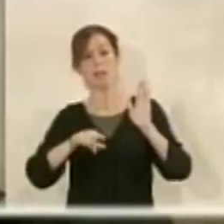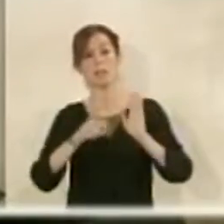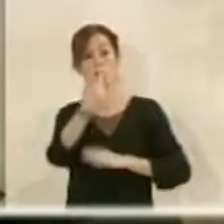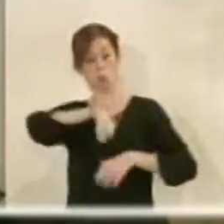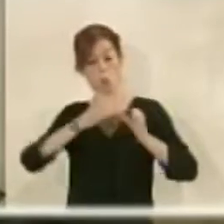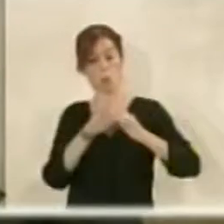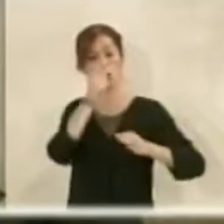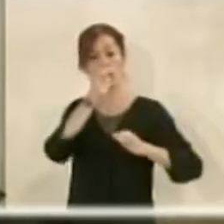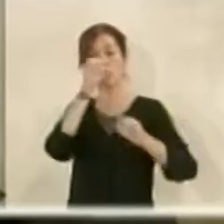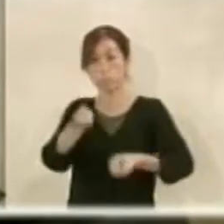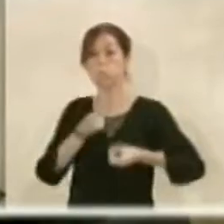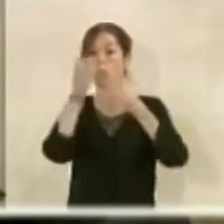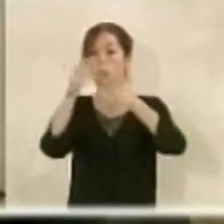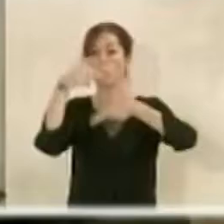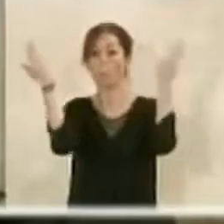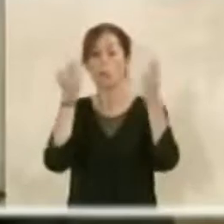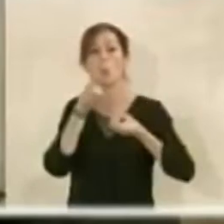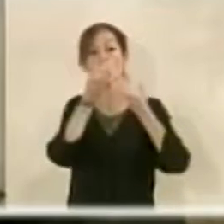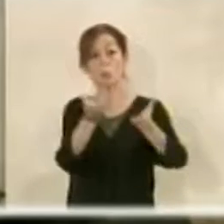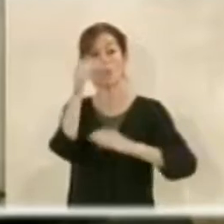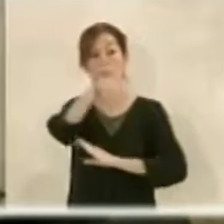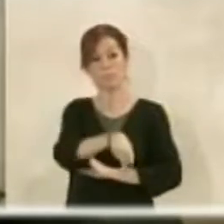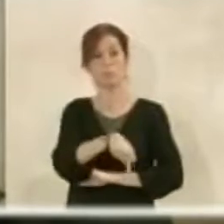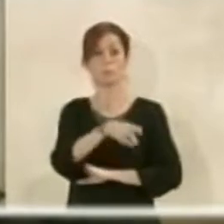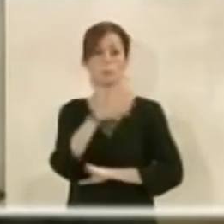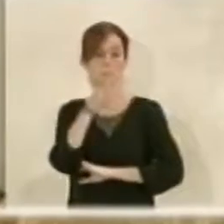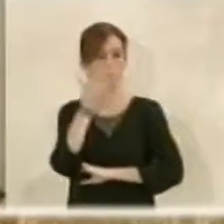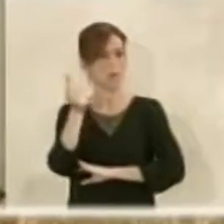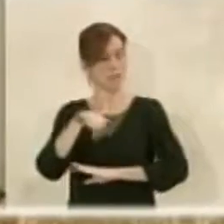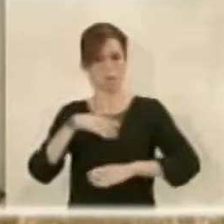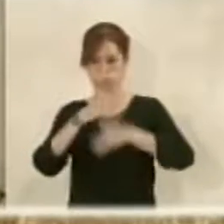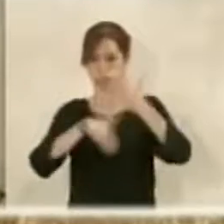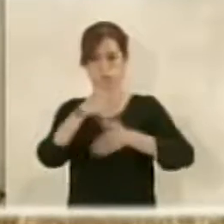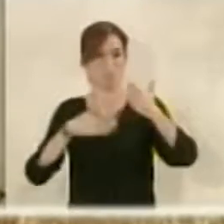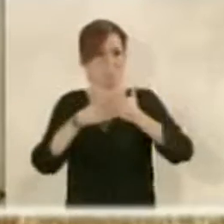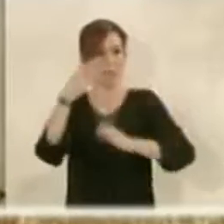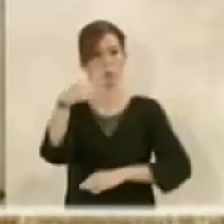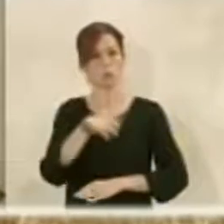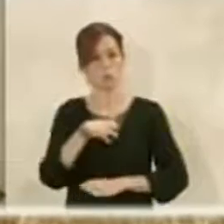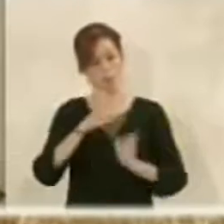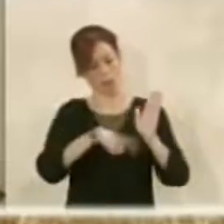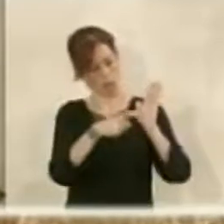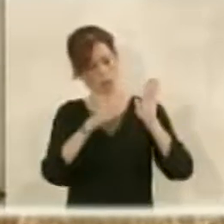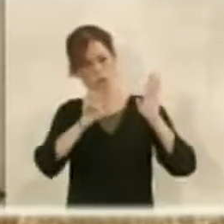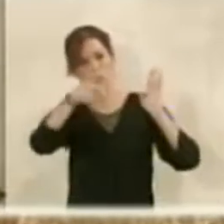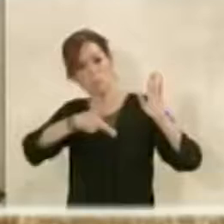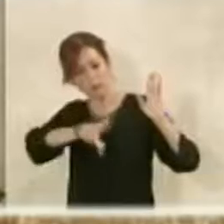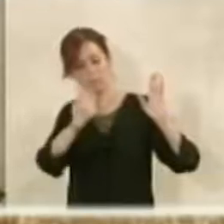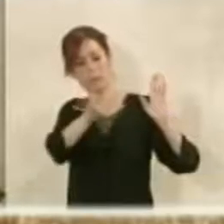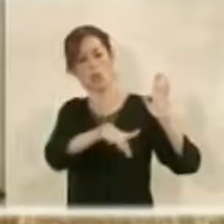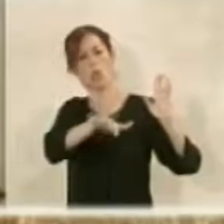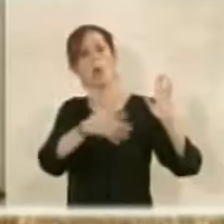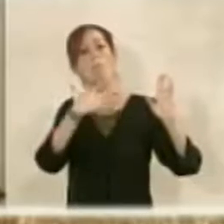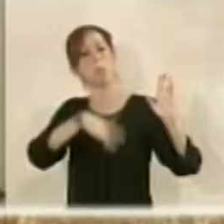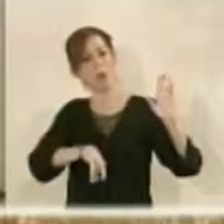presentamos y dijimos públicamente que esto, dado que ya era imparable y que la legislación permitía que ese uso